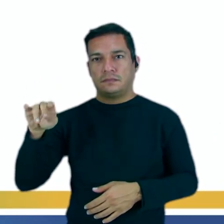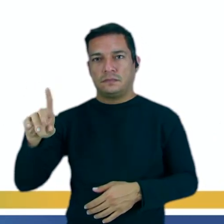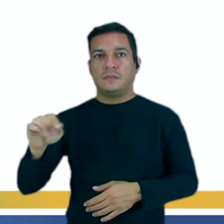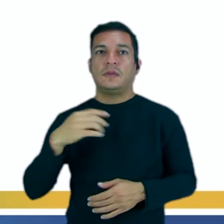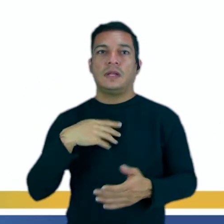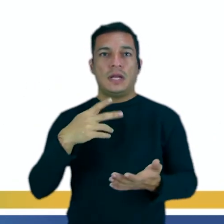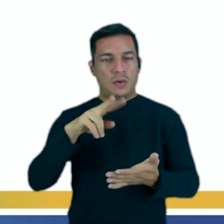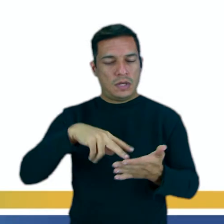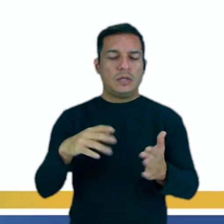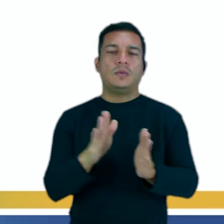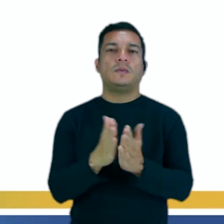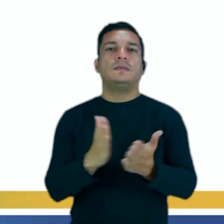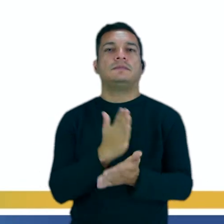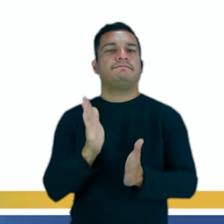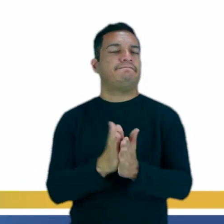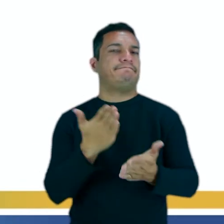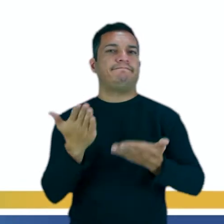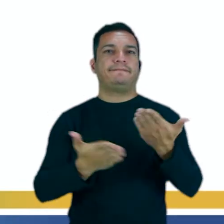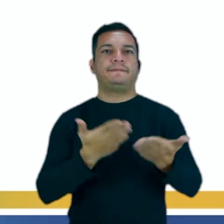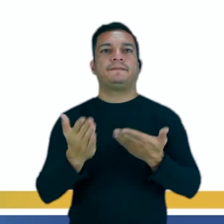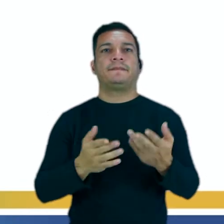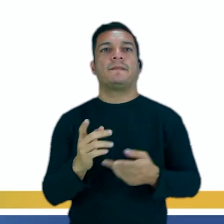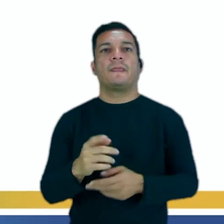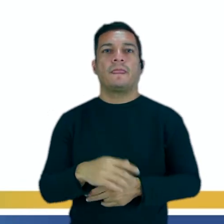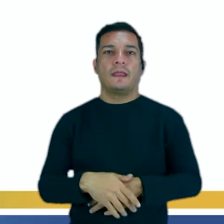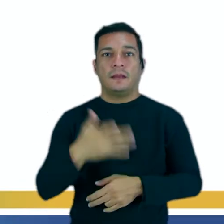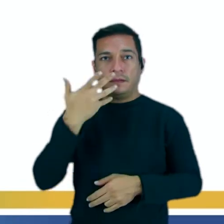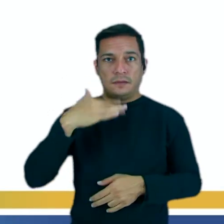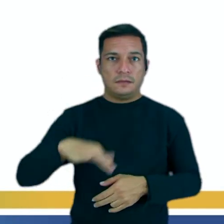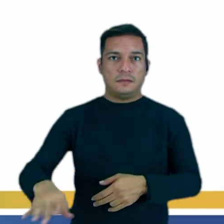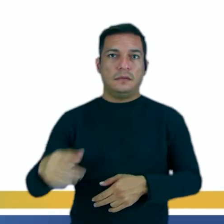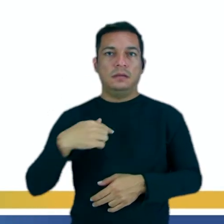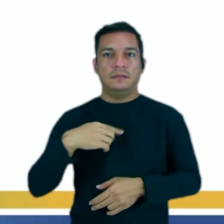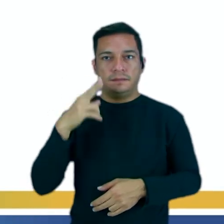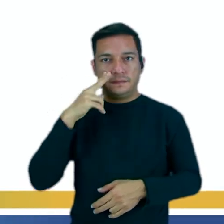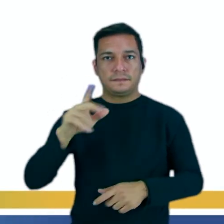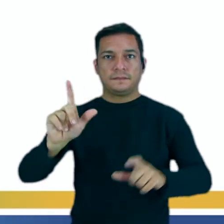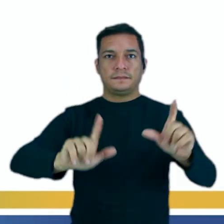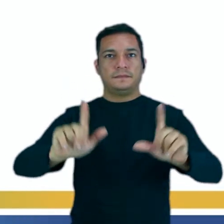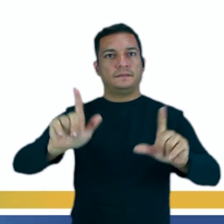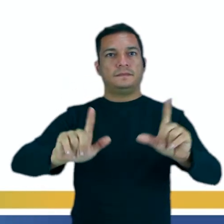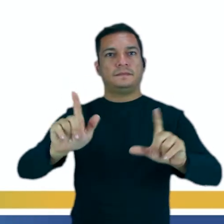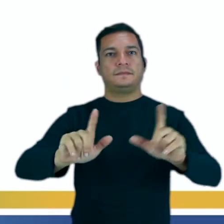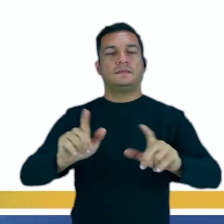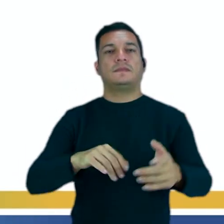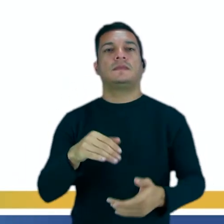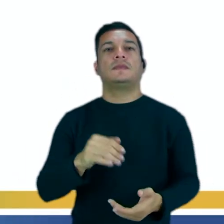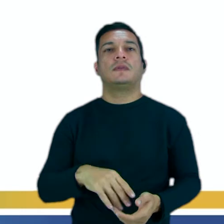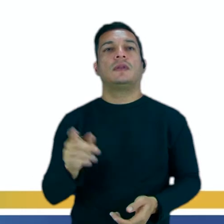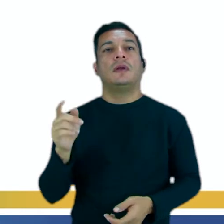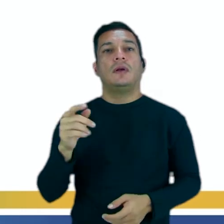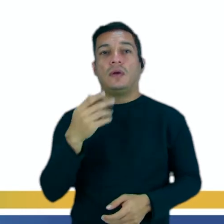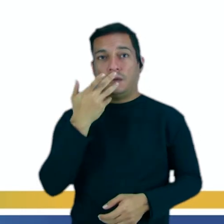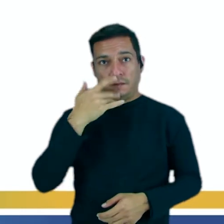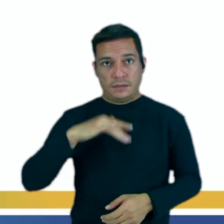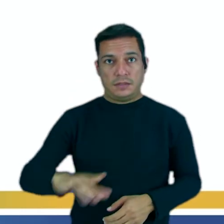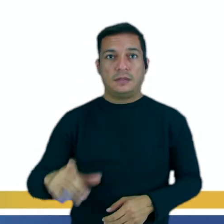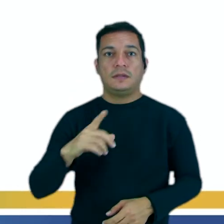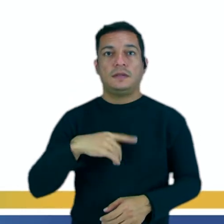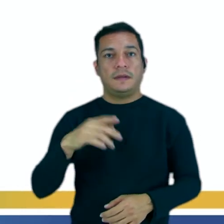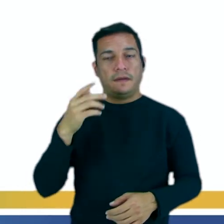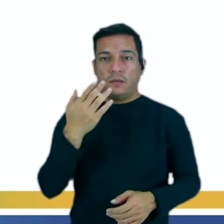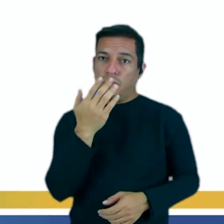un libro maravilloso. Los niños están viendo la tele, ¿sí? Y por último, los niños están